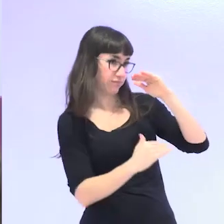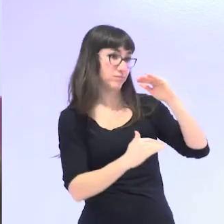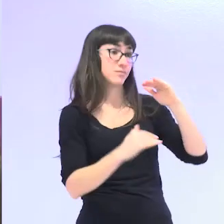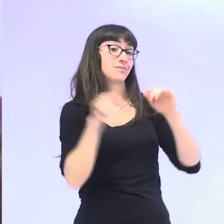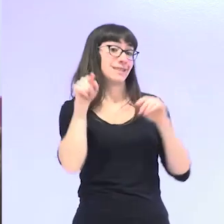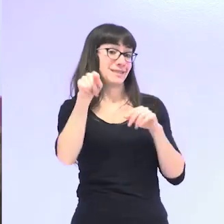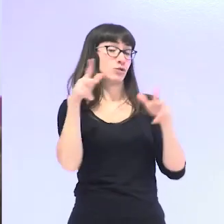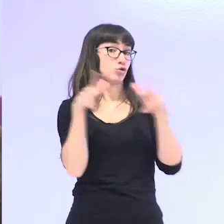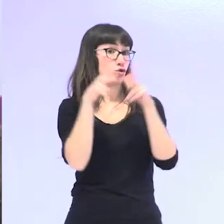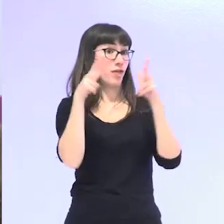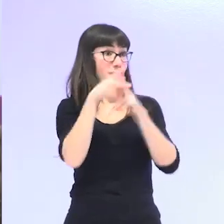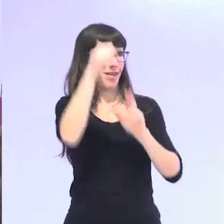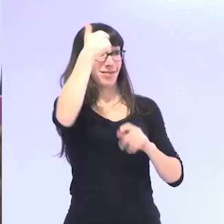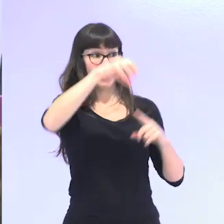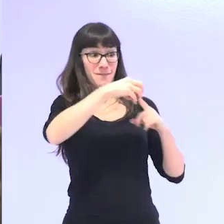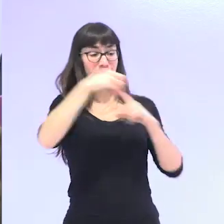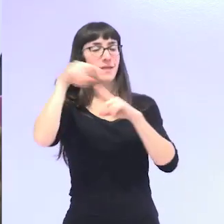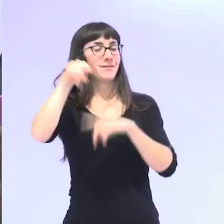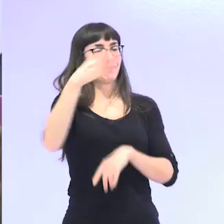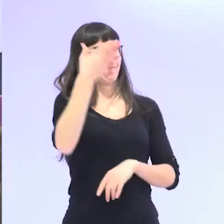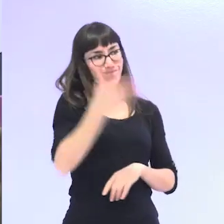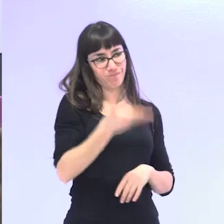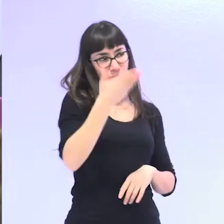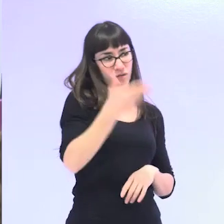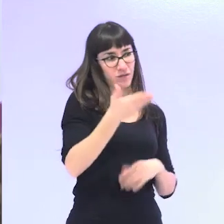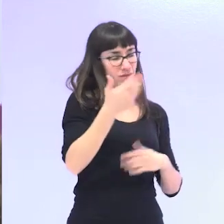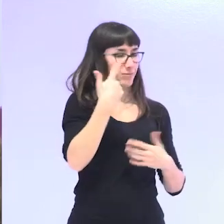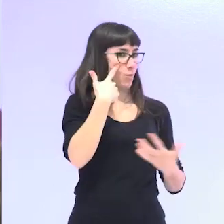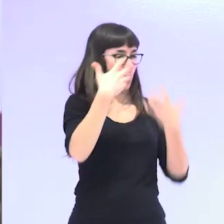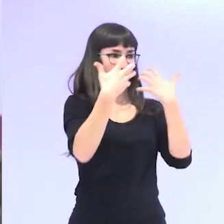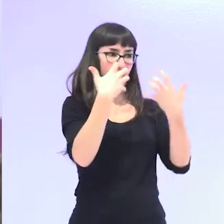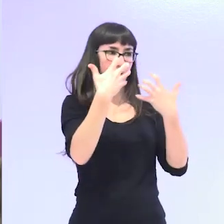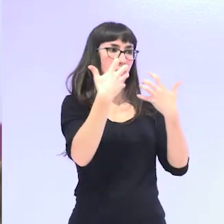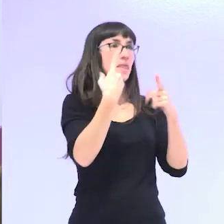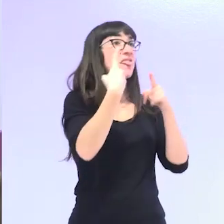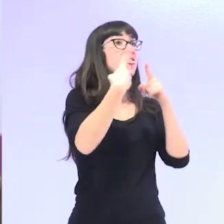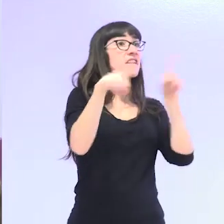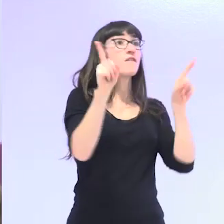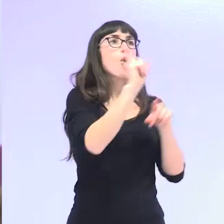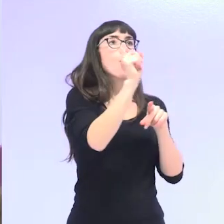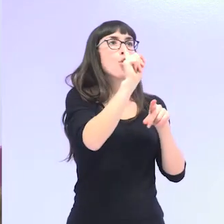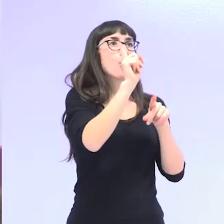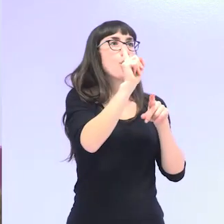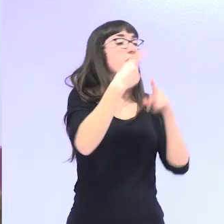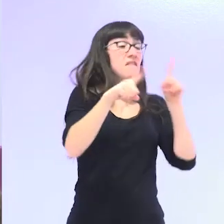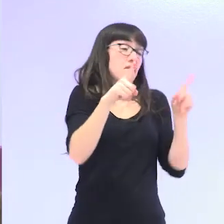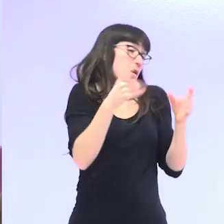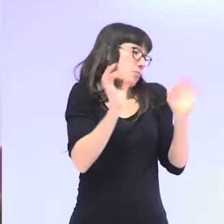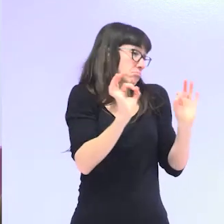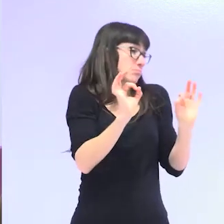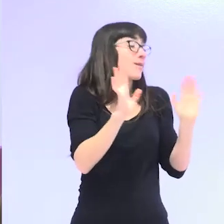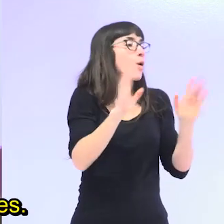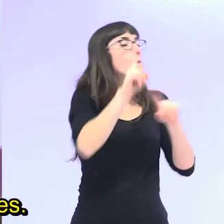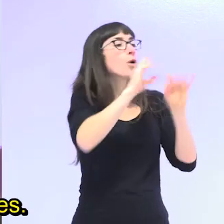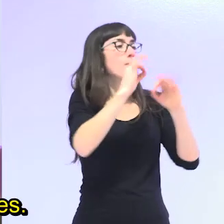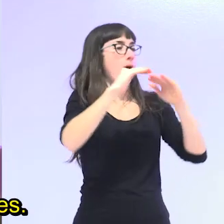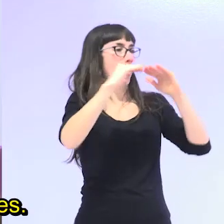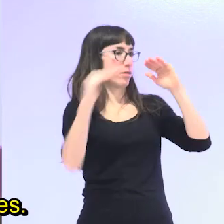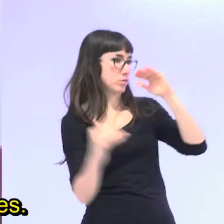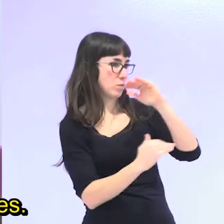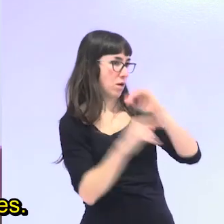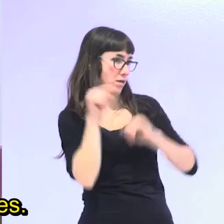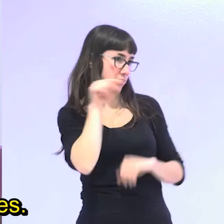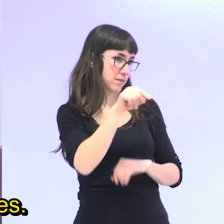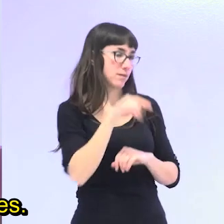patriarcado, no las diferencias, sino cómo éstas se convierten en desigualdades. La sociedad